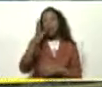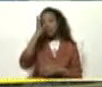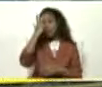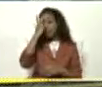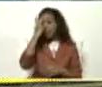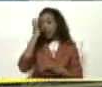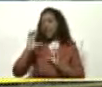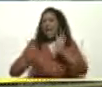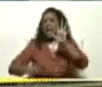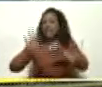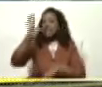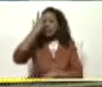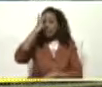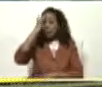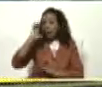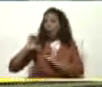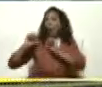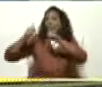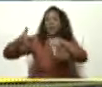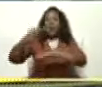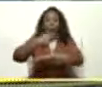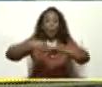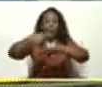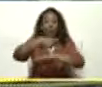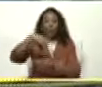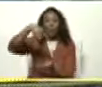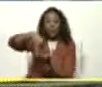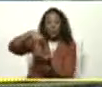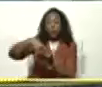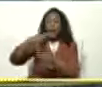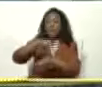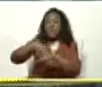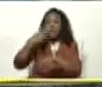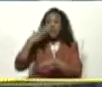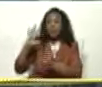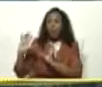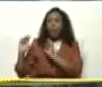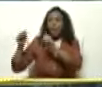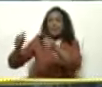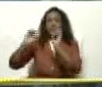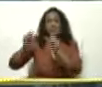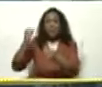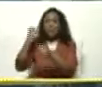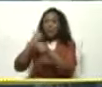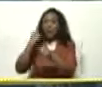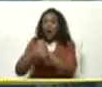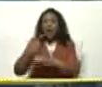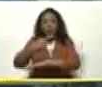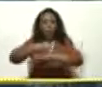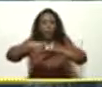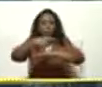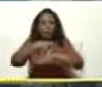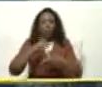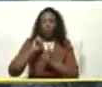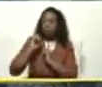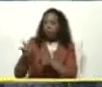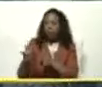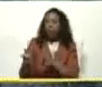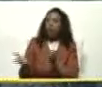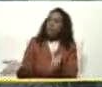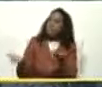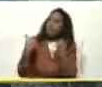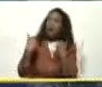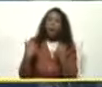el 15 de febrero Estuvimos aquí Con el gobernador Y el ministro Márquez En ese momento Y el gobernador Bueno Dijo